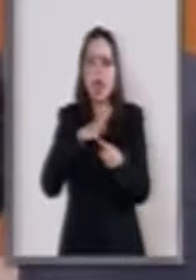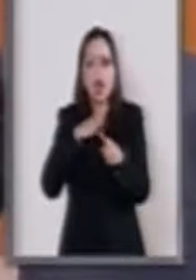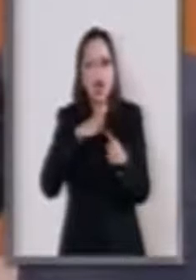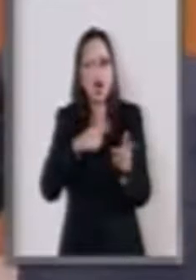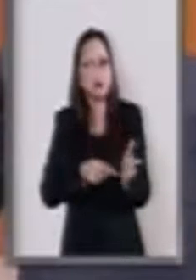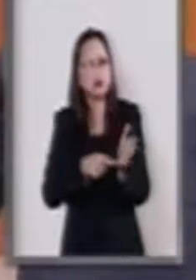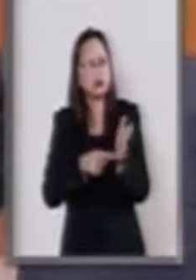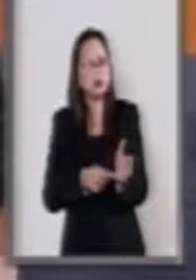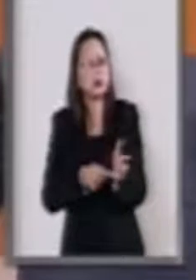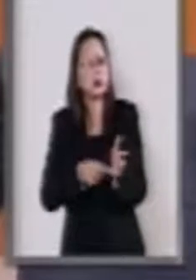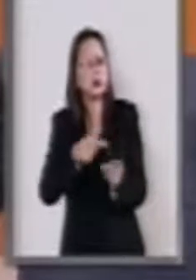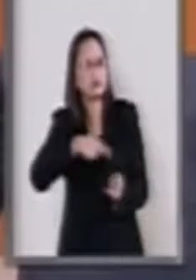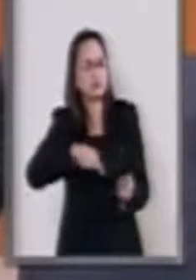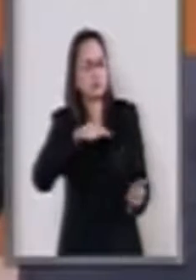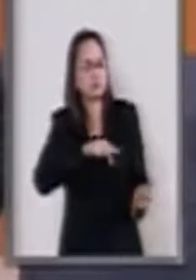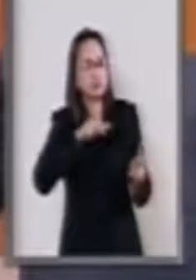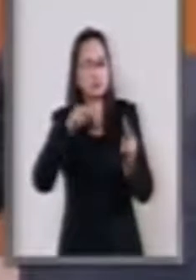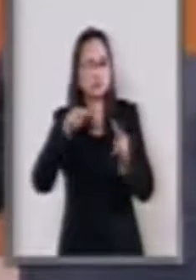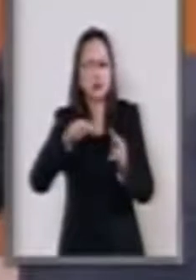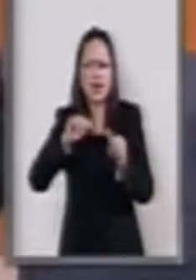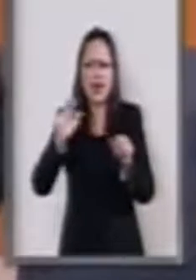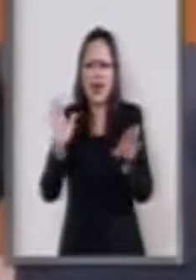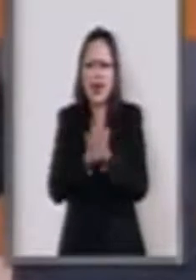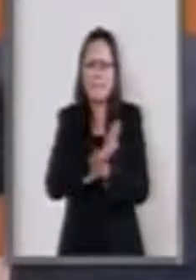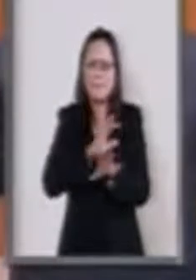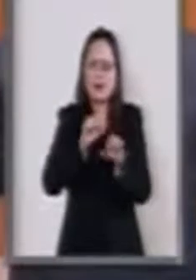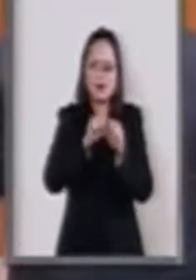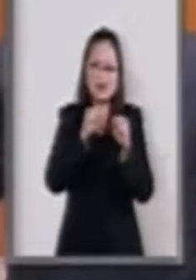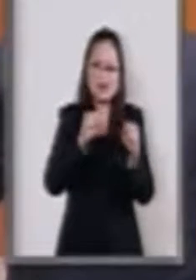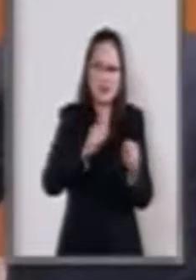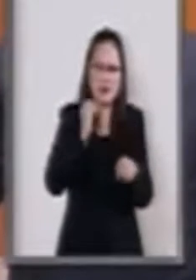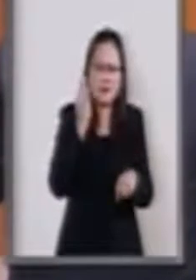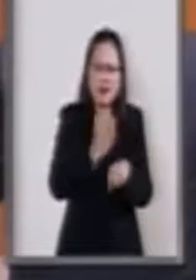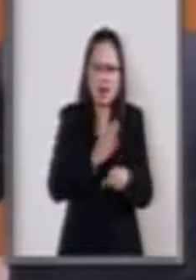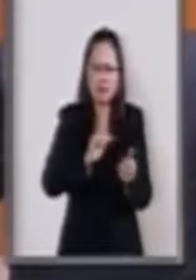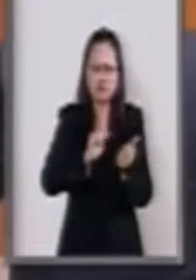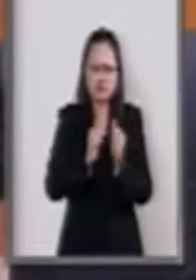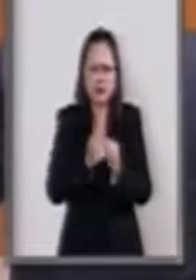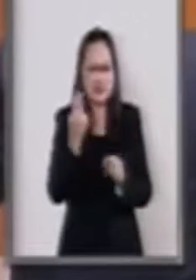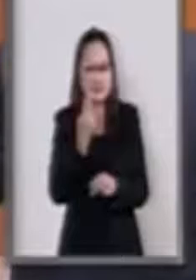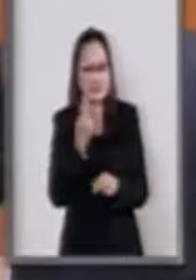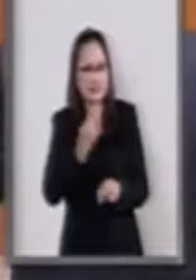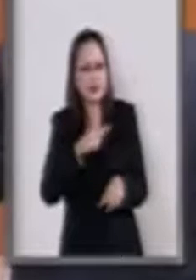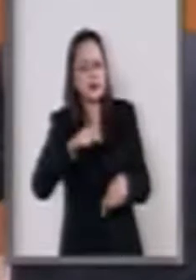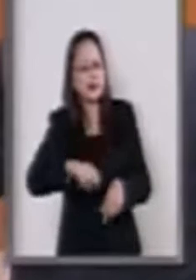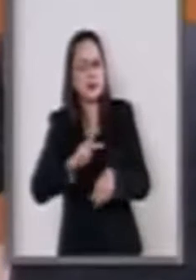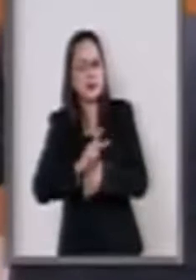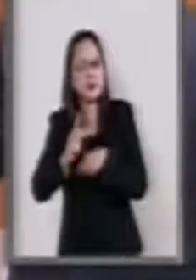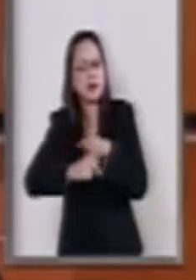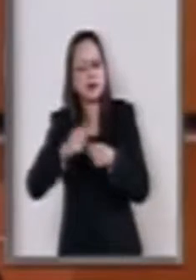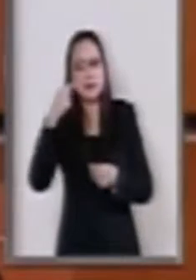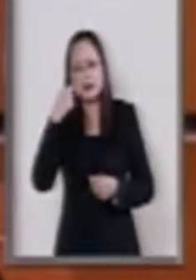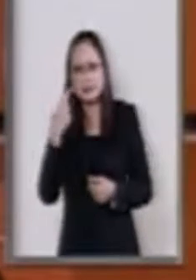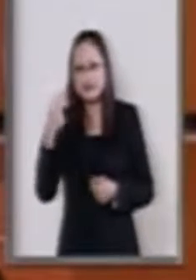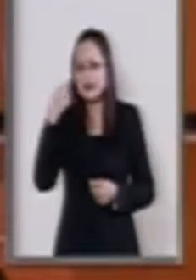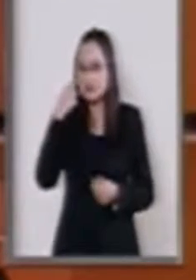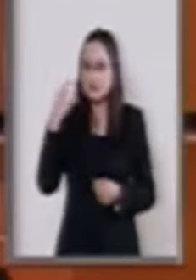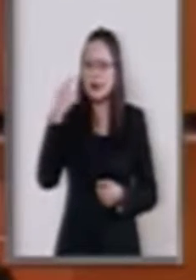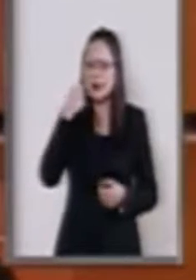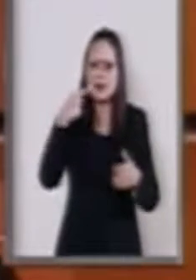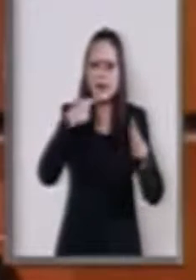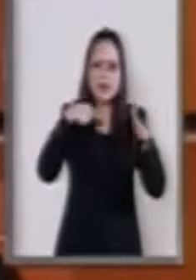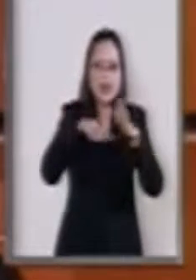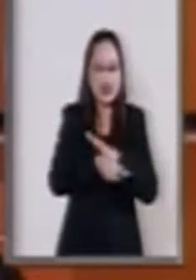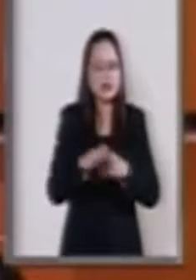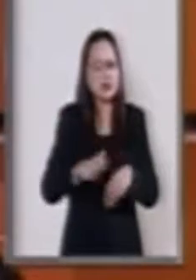de dar un viraje en materia penal. En el país habían sido frecuentes las quejas por todo tipo de